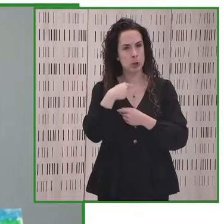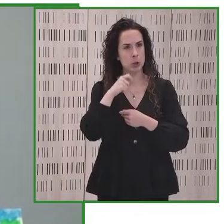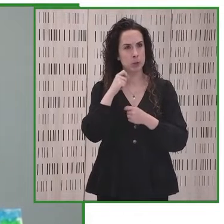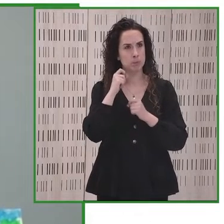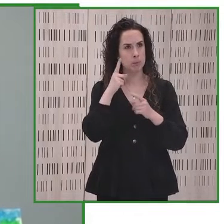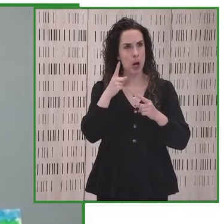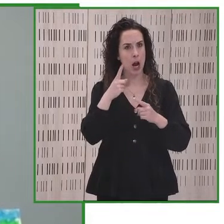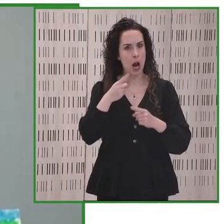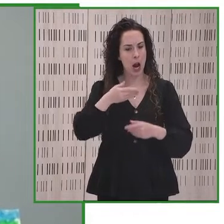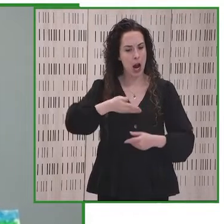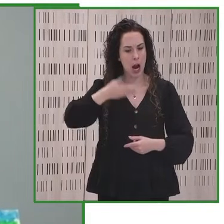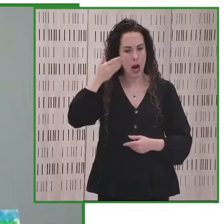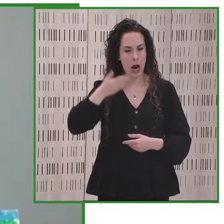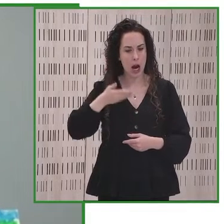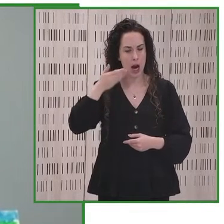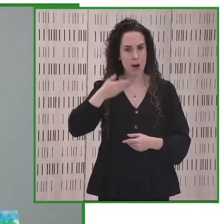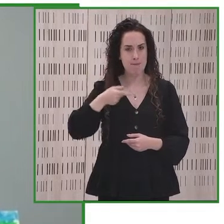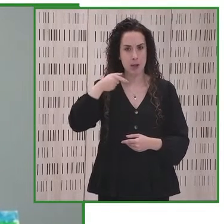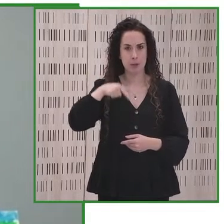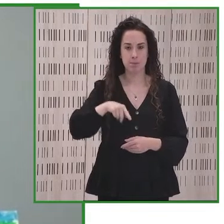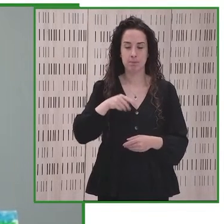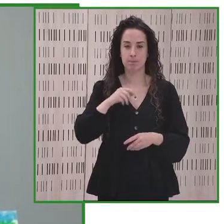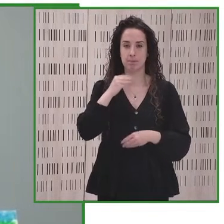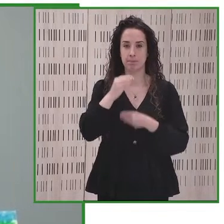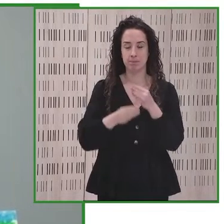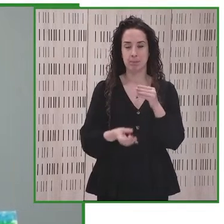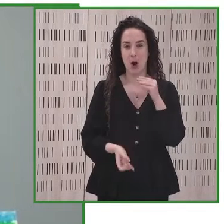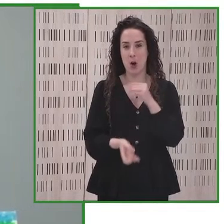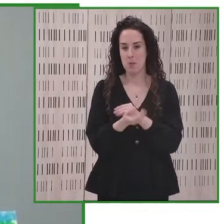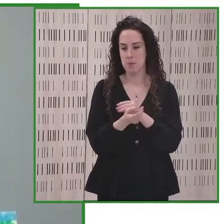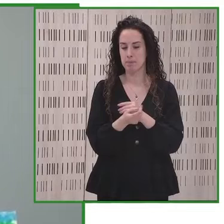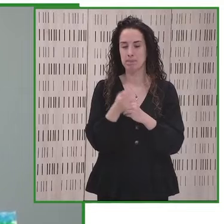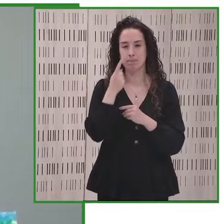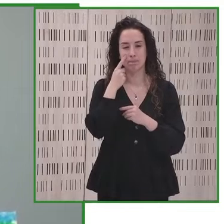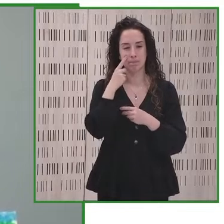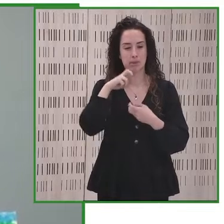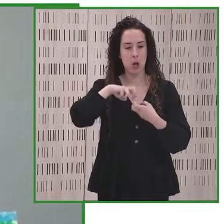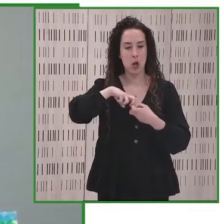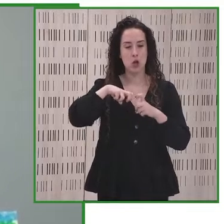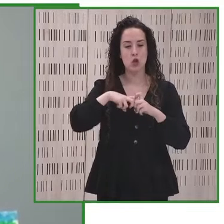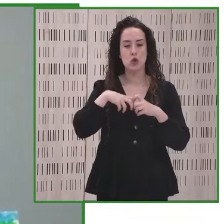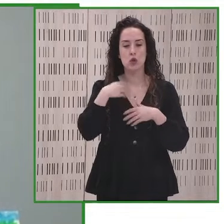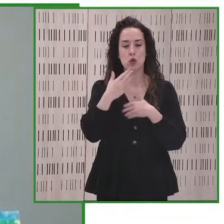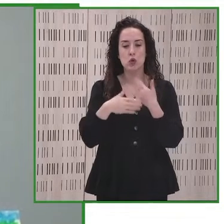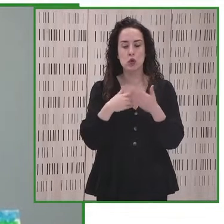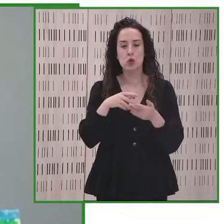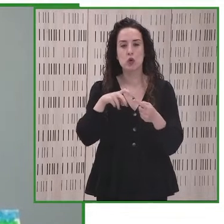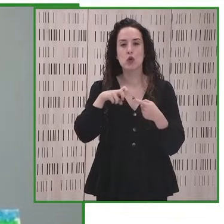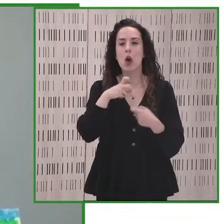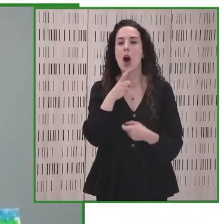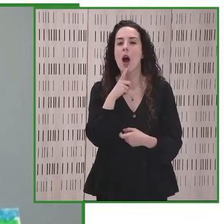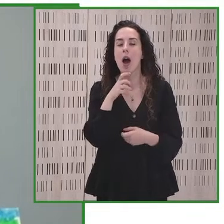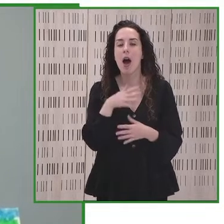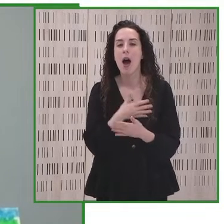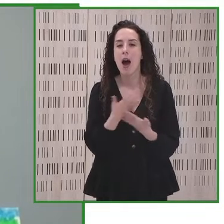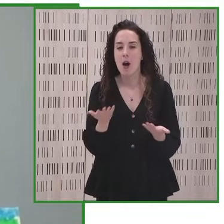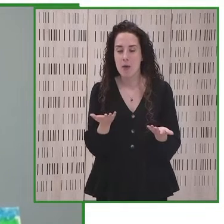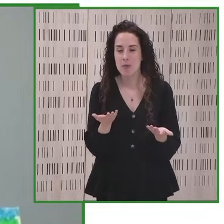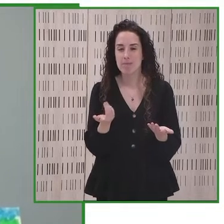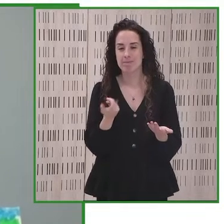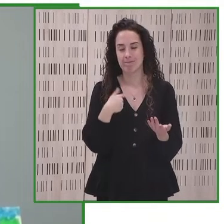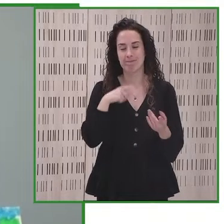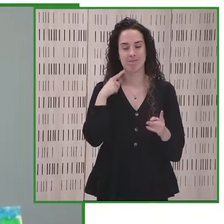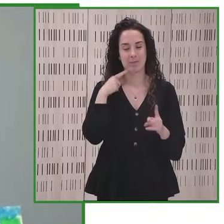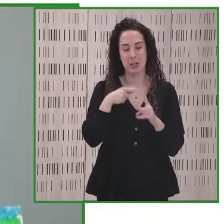instancia que está generada para conocer reunirnos en torno a soluciones que son innovadoras que surgen para proveer y hacer